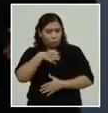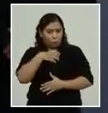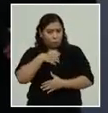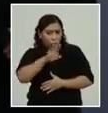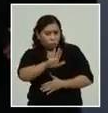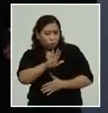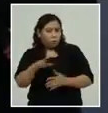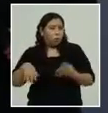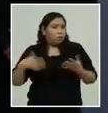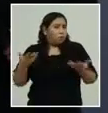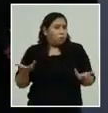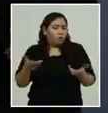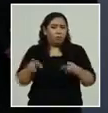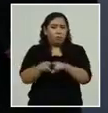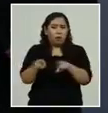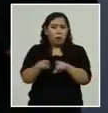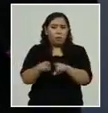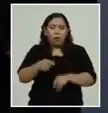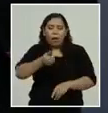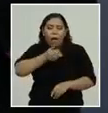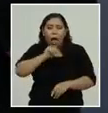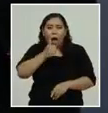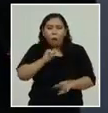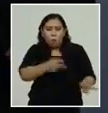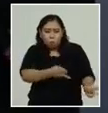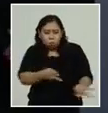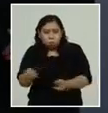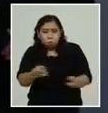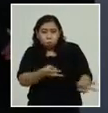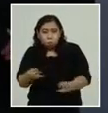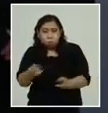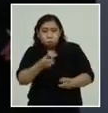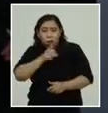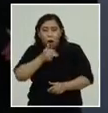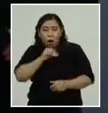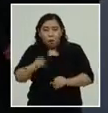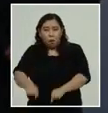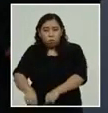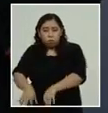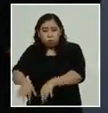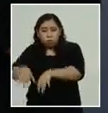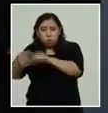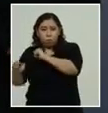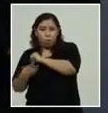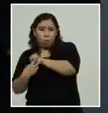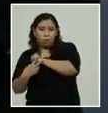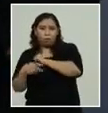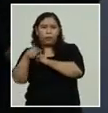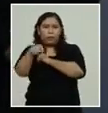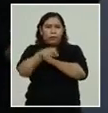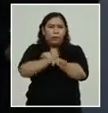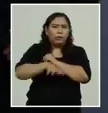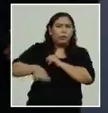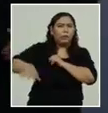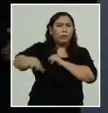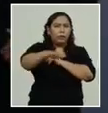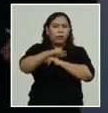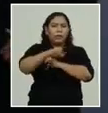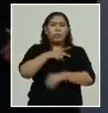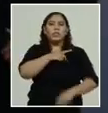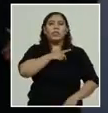de agua para poder auxiliar a la gente en el Valle de Sula. La capacidad del Estado